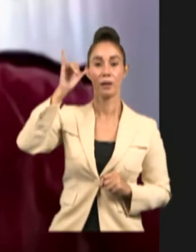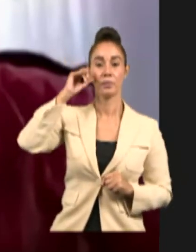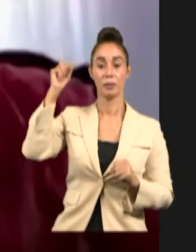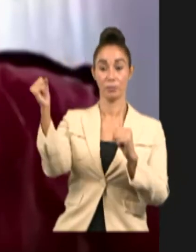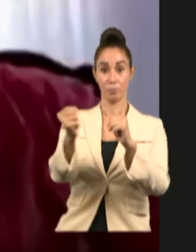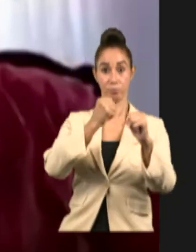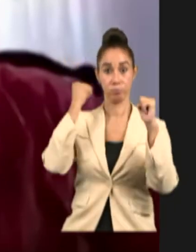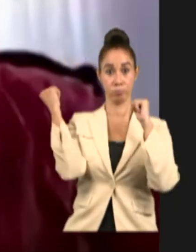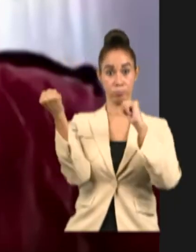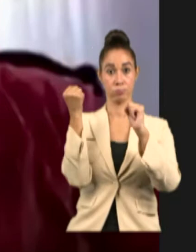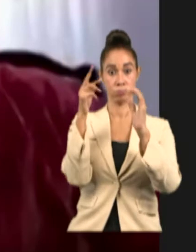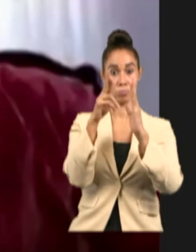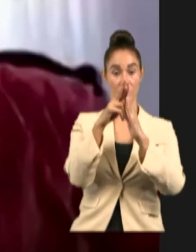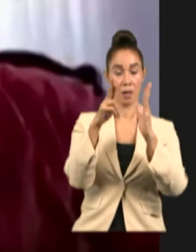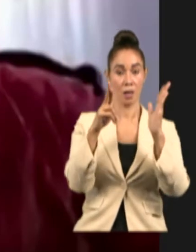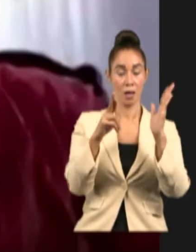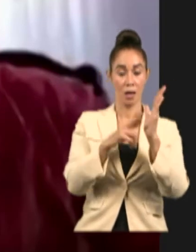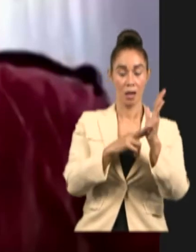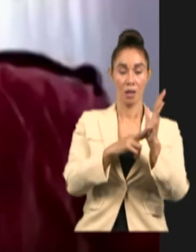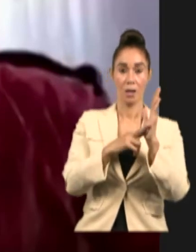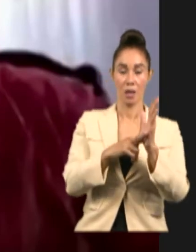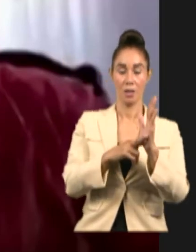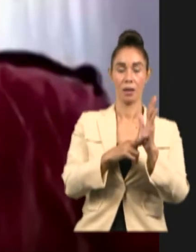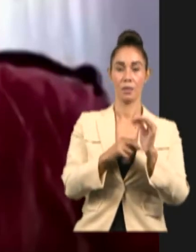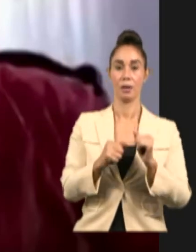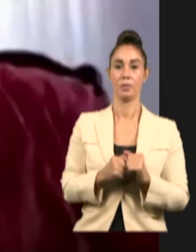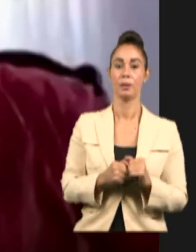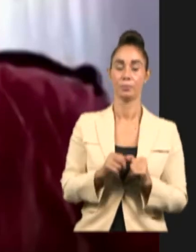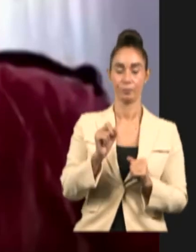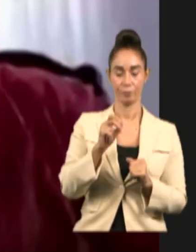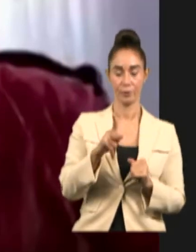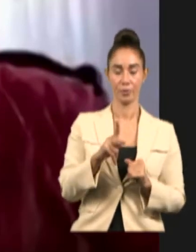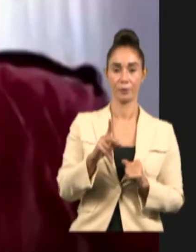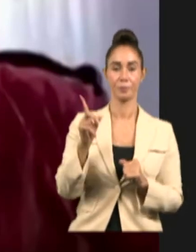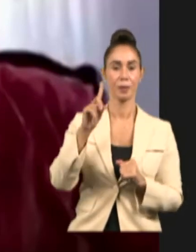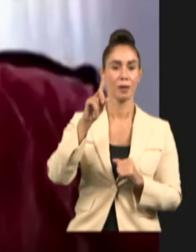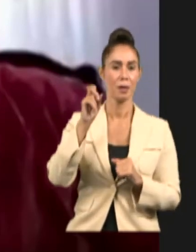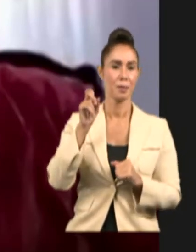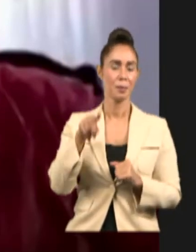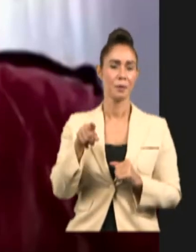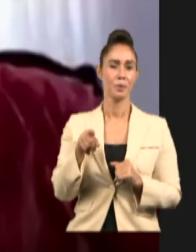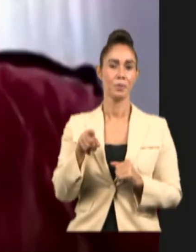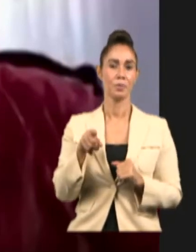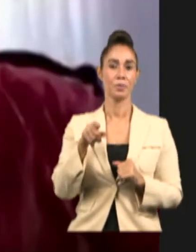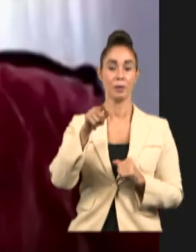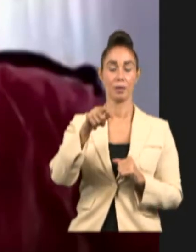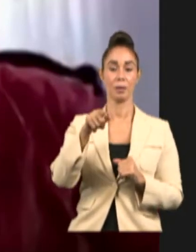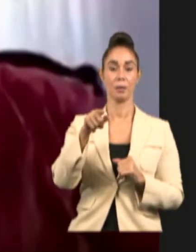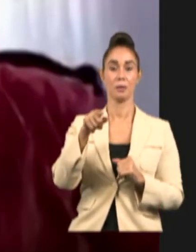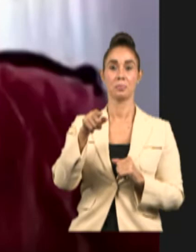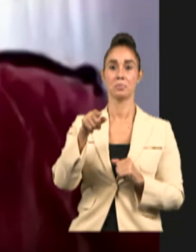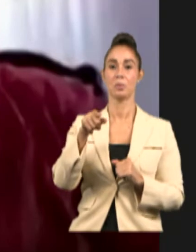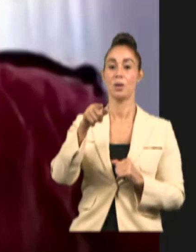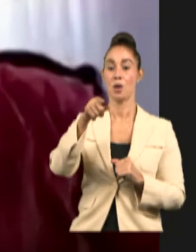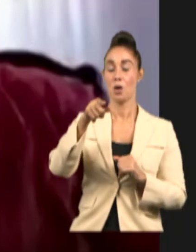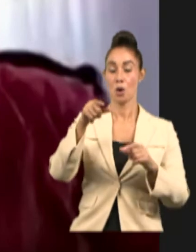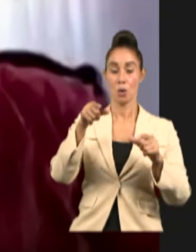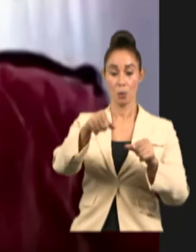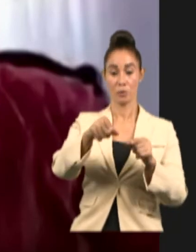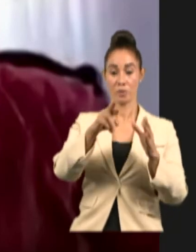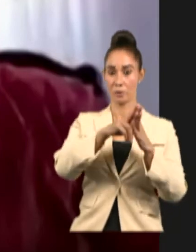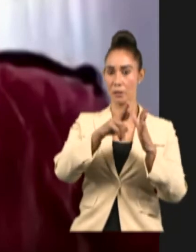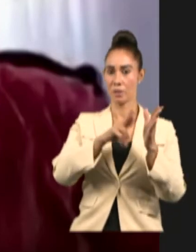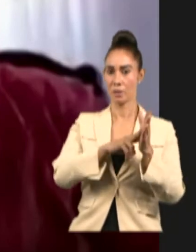como el cordón sanitario. Nuestra pregunta es la siguiente, señor ministro. ¿Es suficiente el tema del cordón